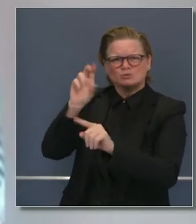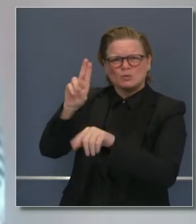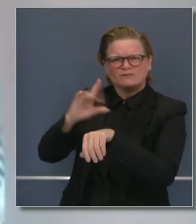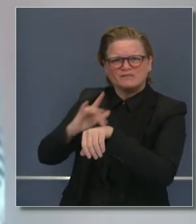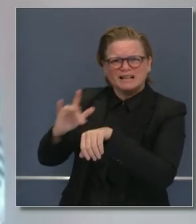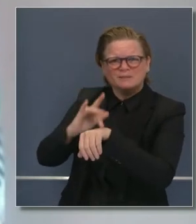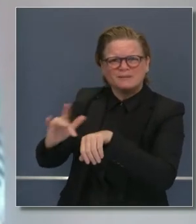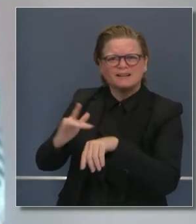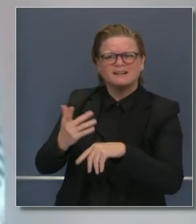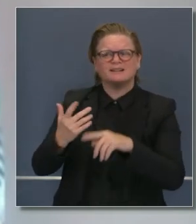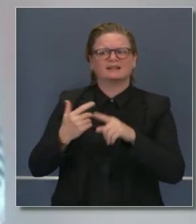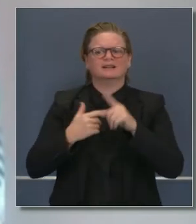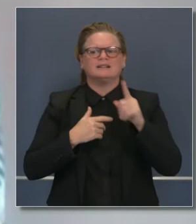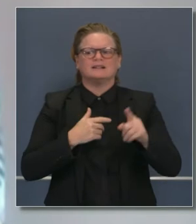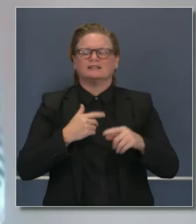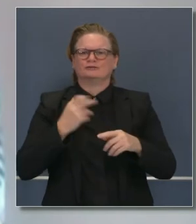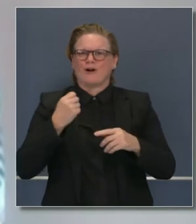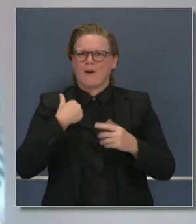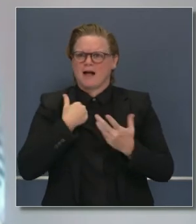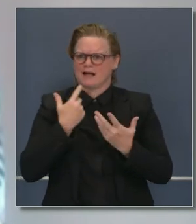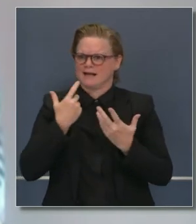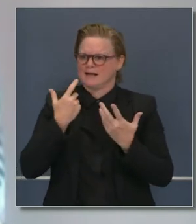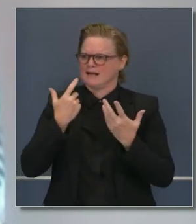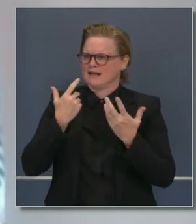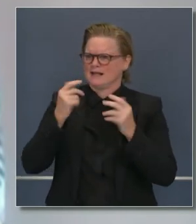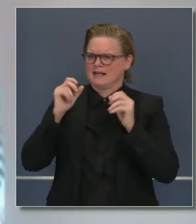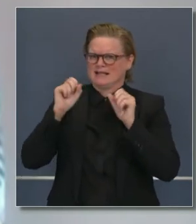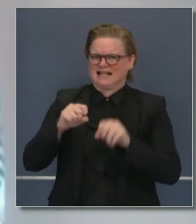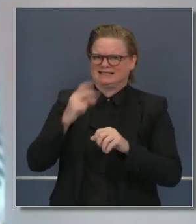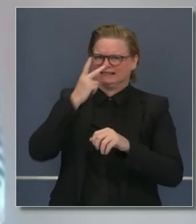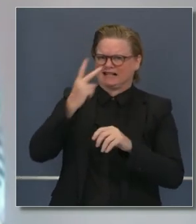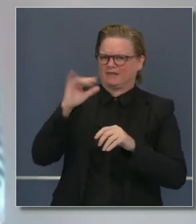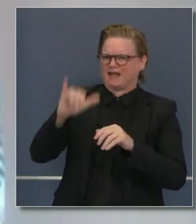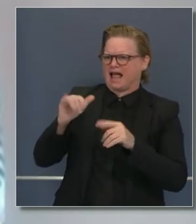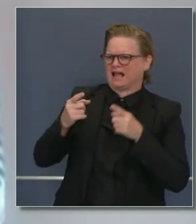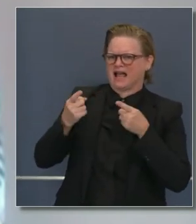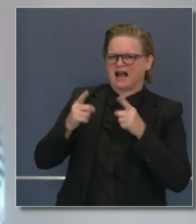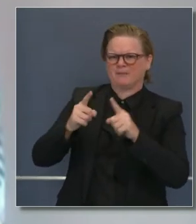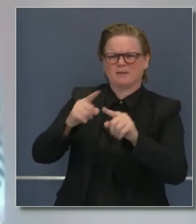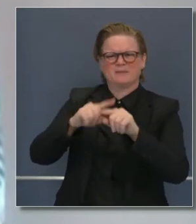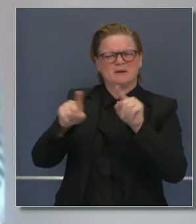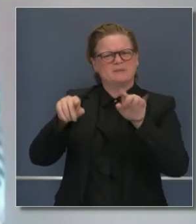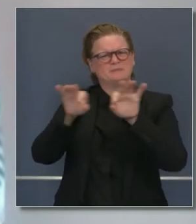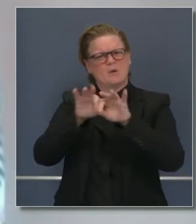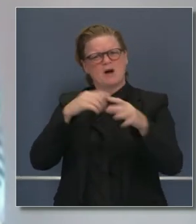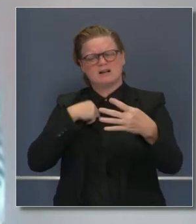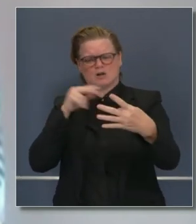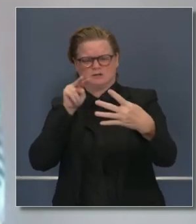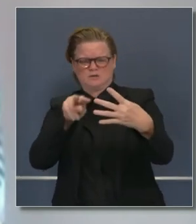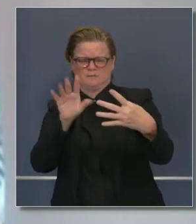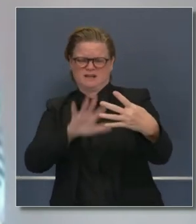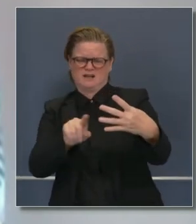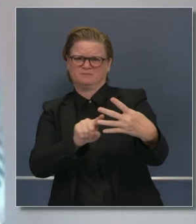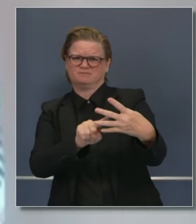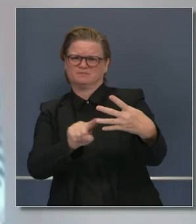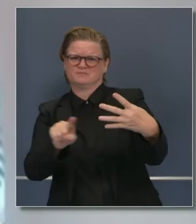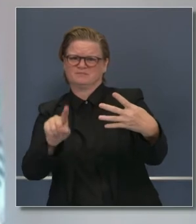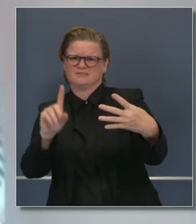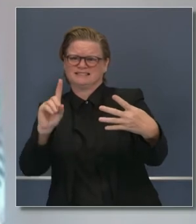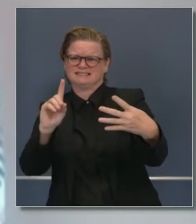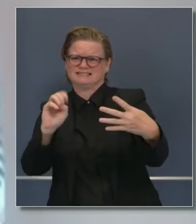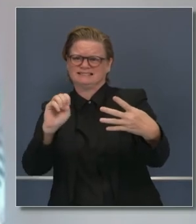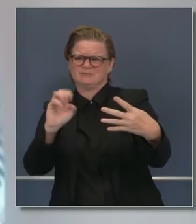anticipar este repunte de casos para que, como pueden ver en la transparencia, en la segunda mitad de diciembre, si no hacemos cambios